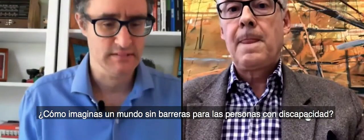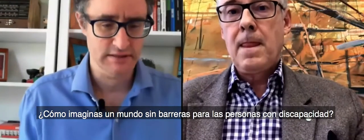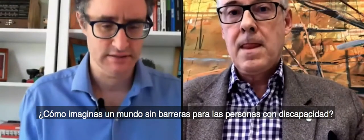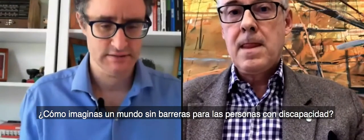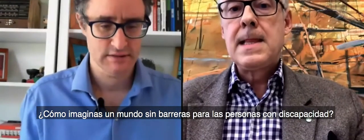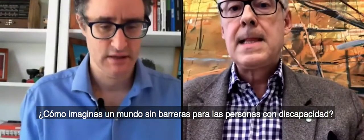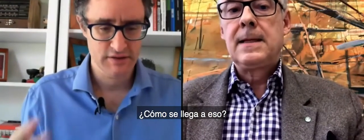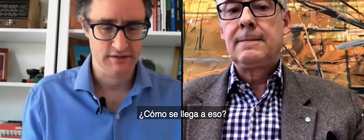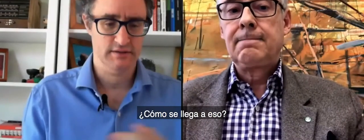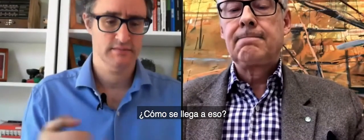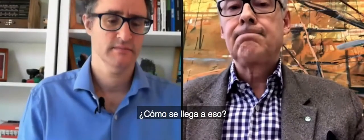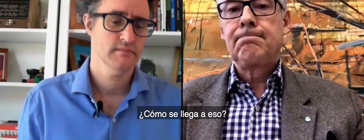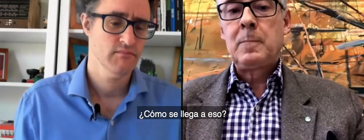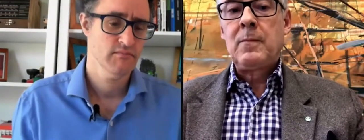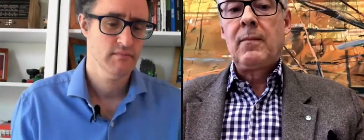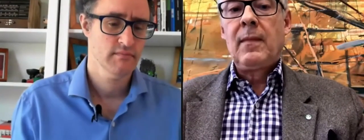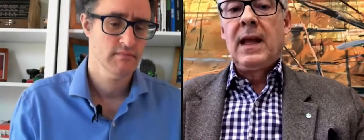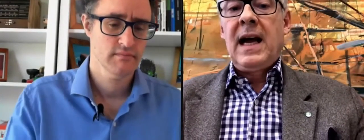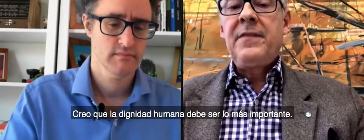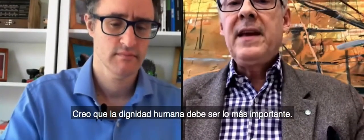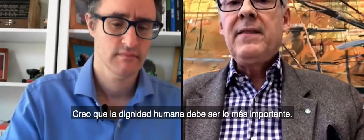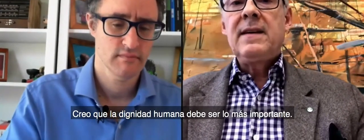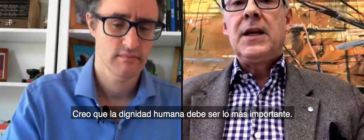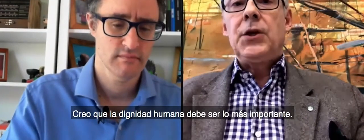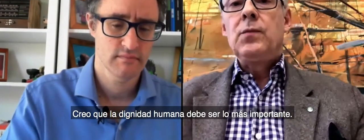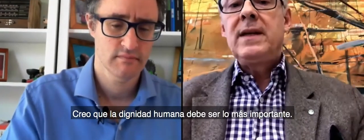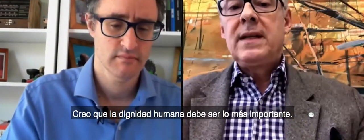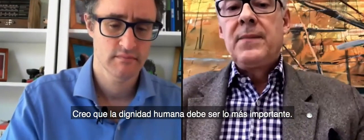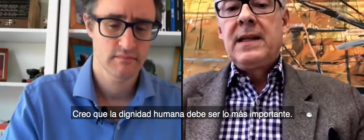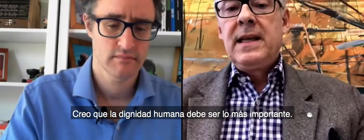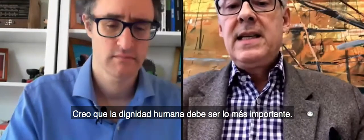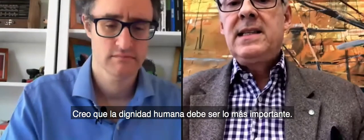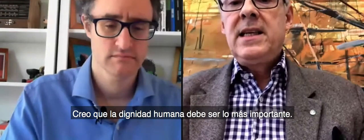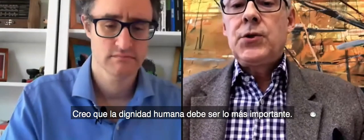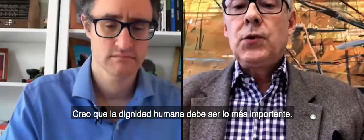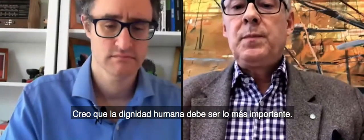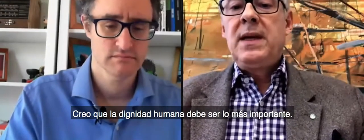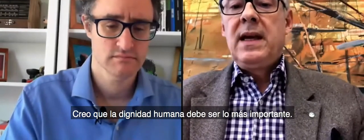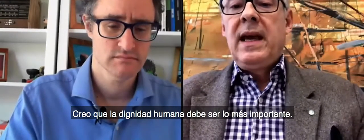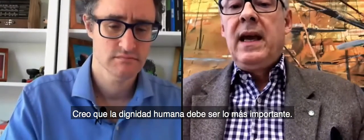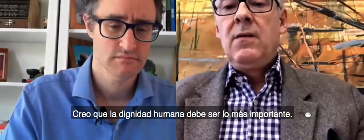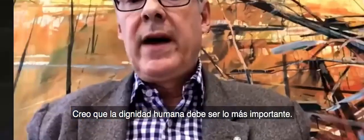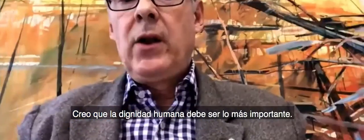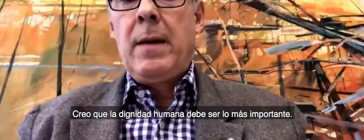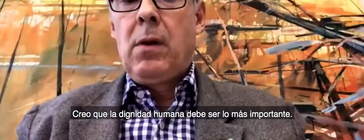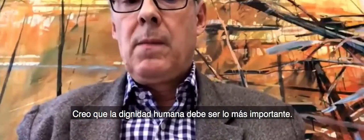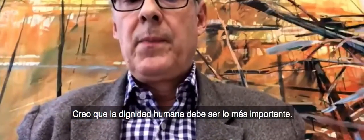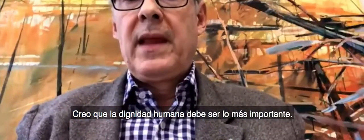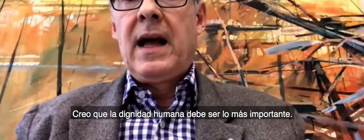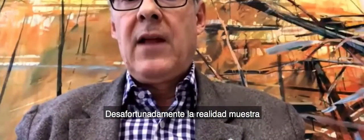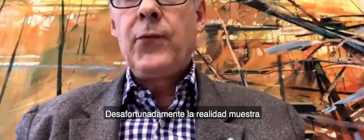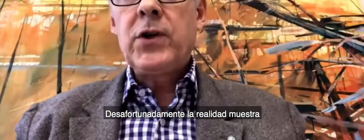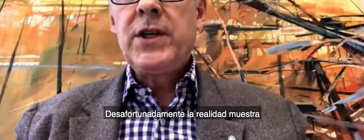disabilities how you get there I think that human dignity should be inviolable